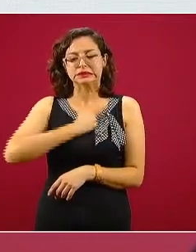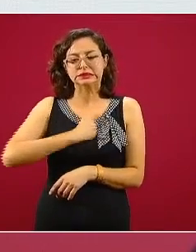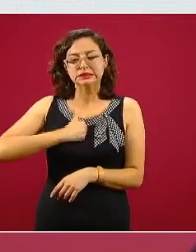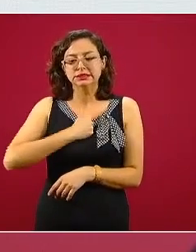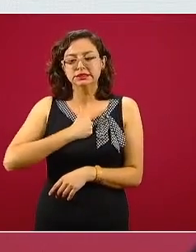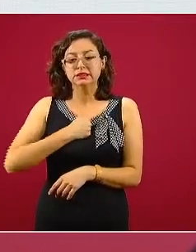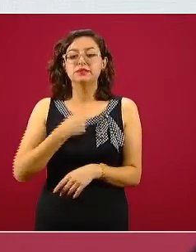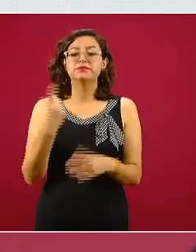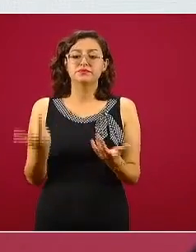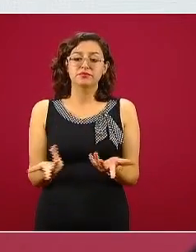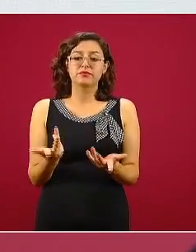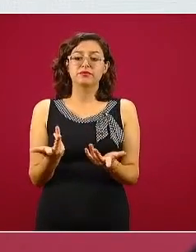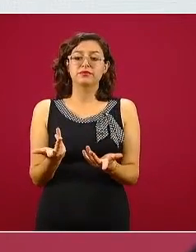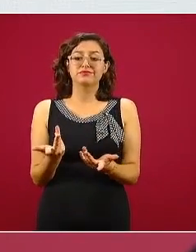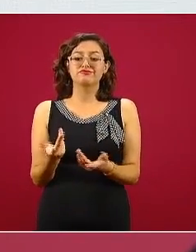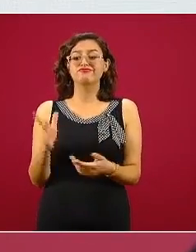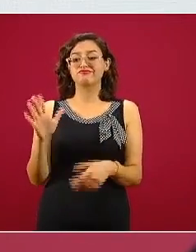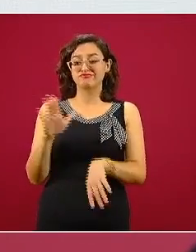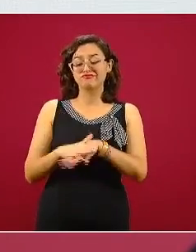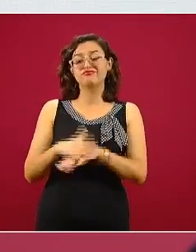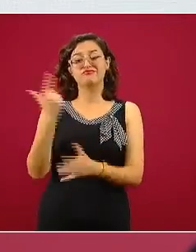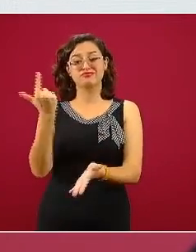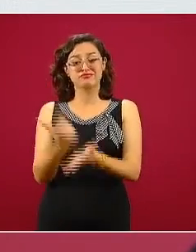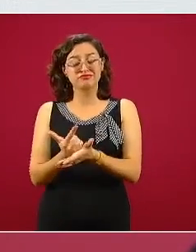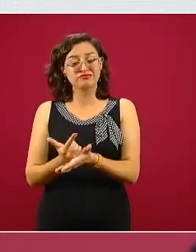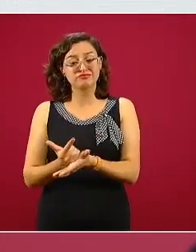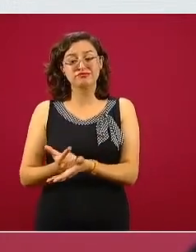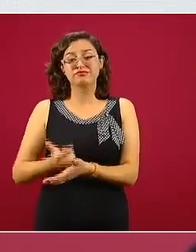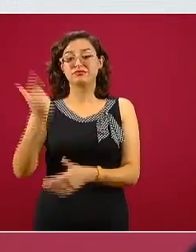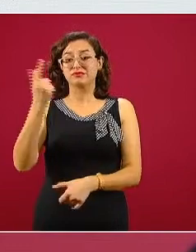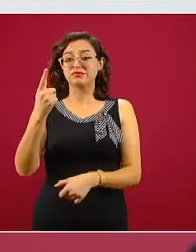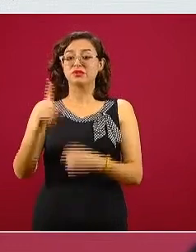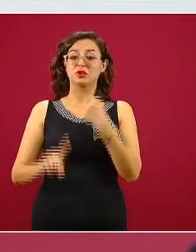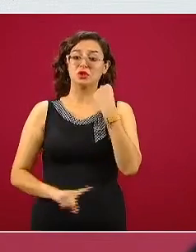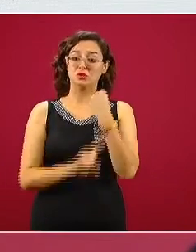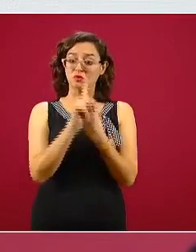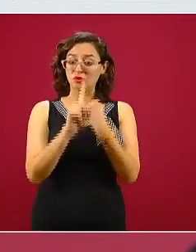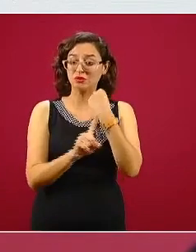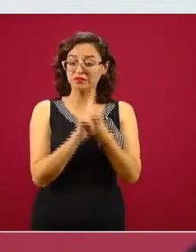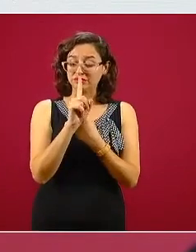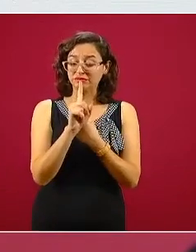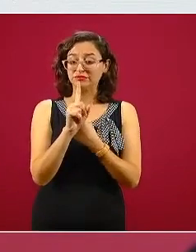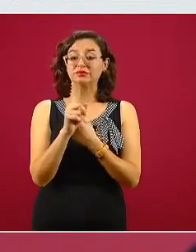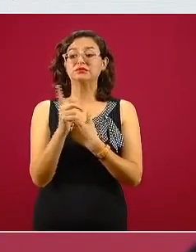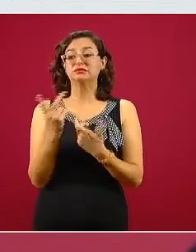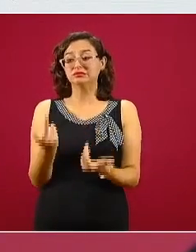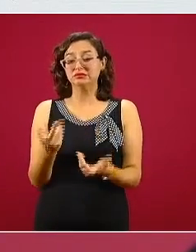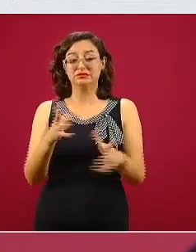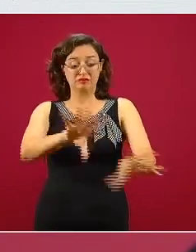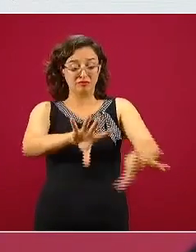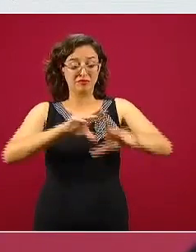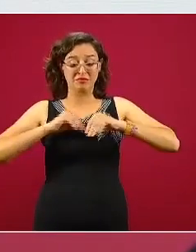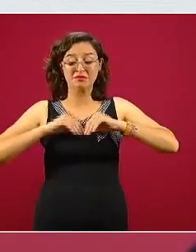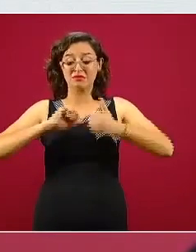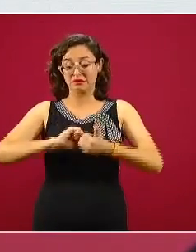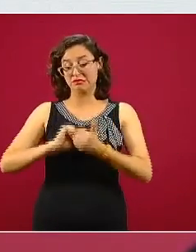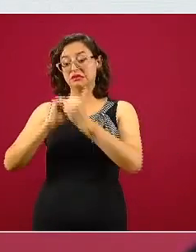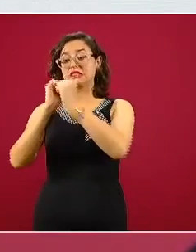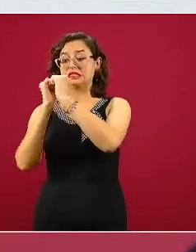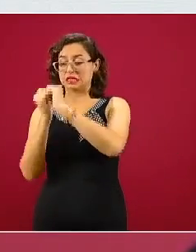son los determinantes o los factores de riesgo, los elementos que aumentan la probabilidad de que las personas